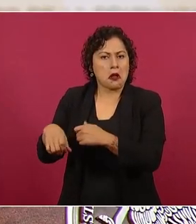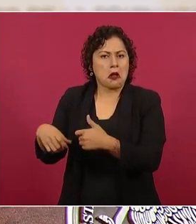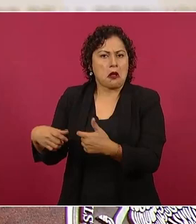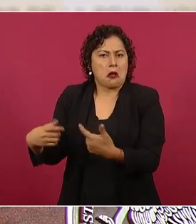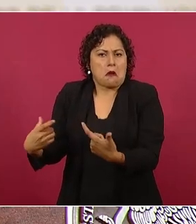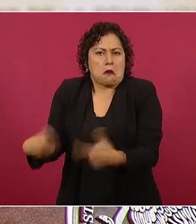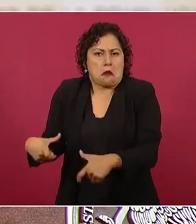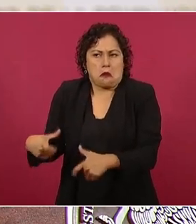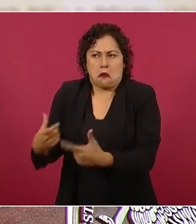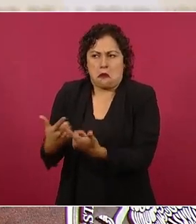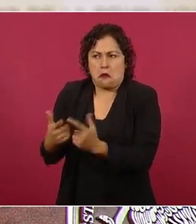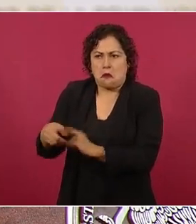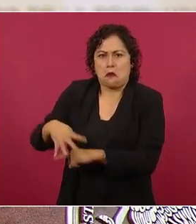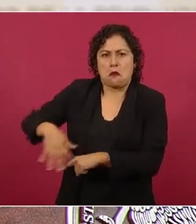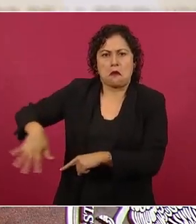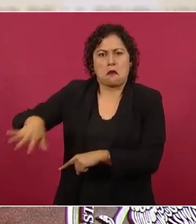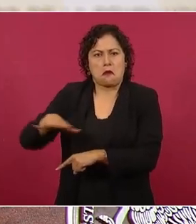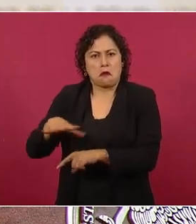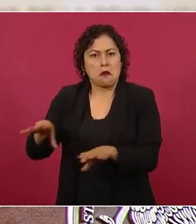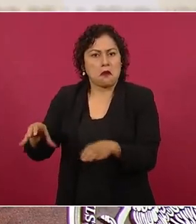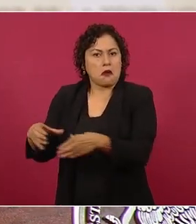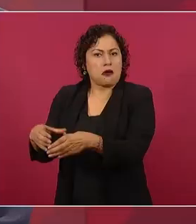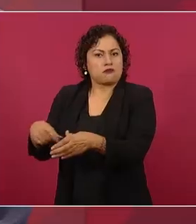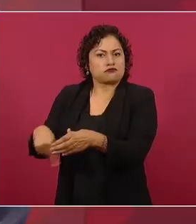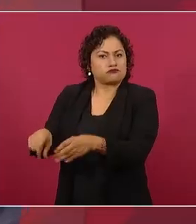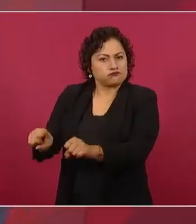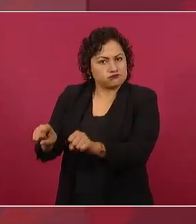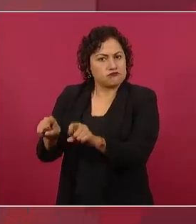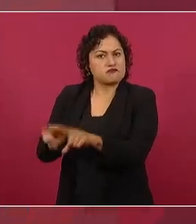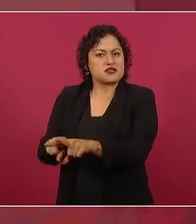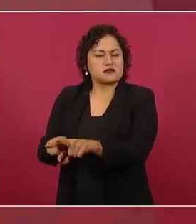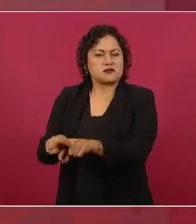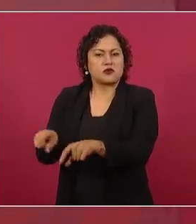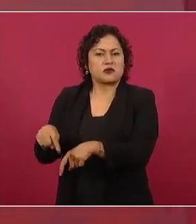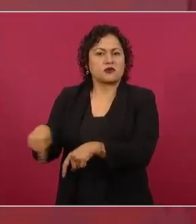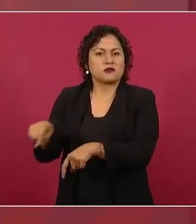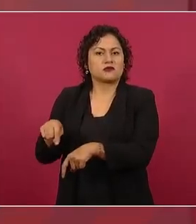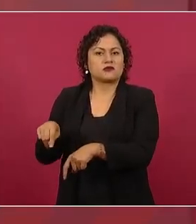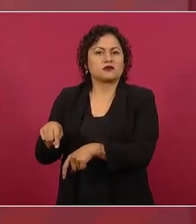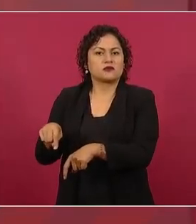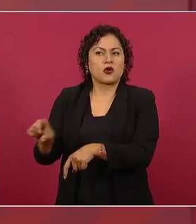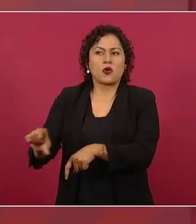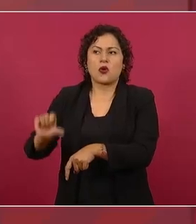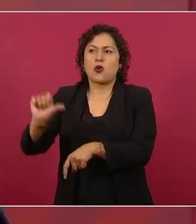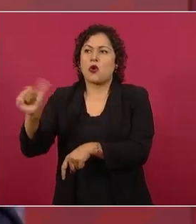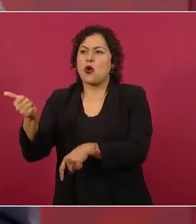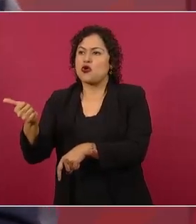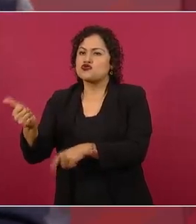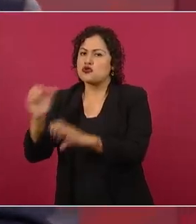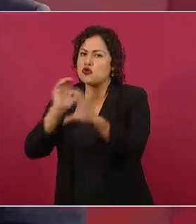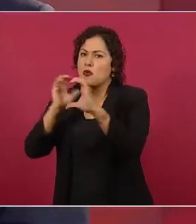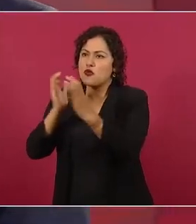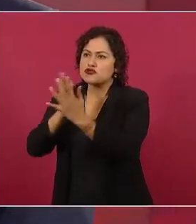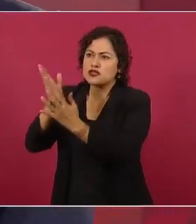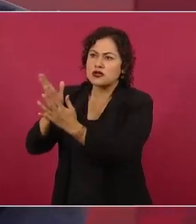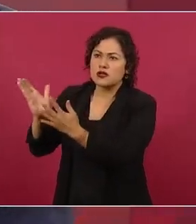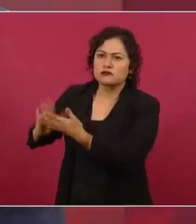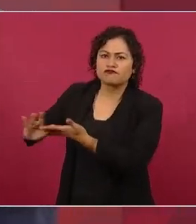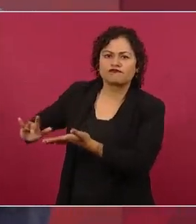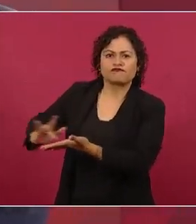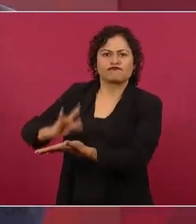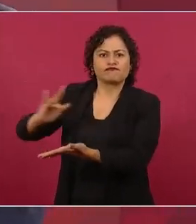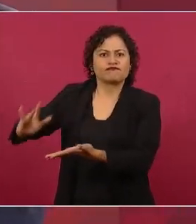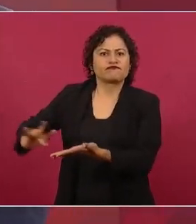apoyados por medios de comunicación, también propiedad